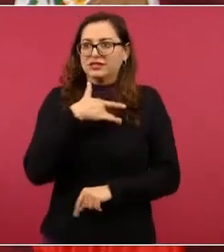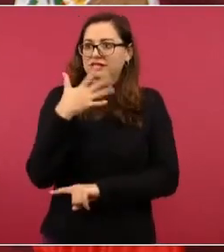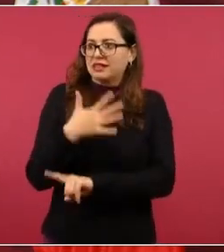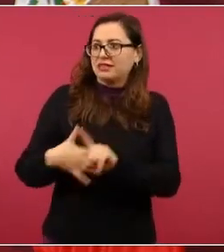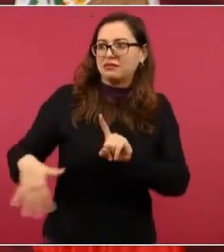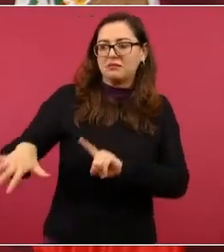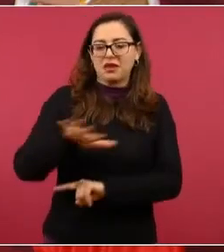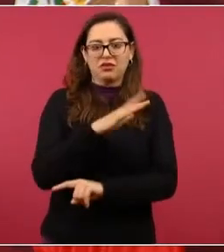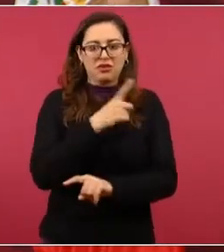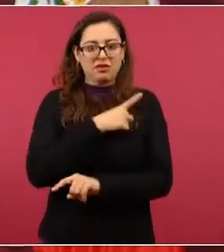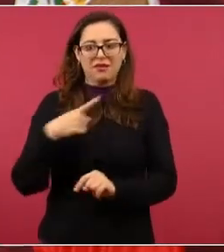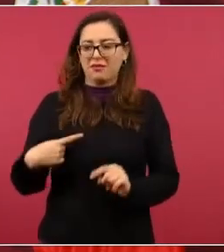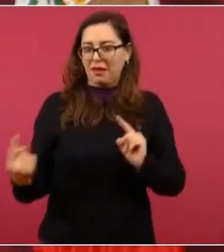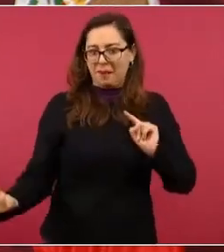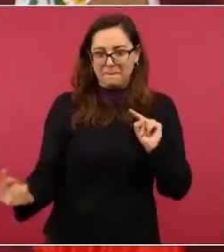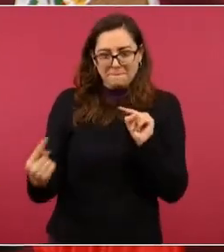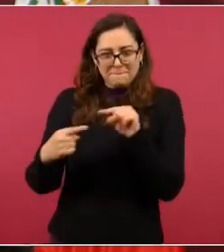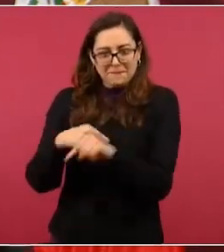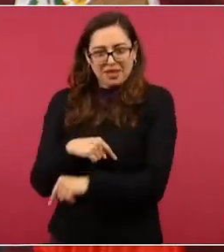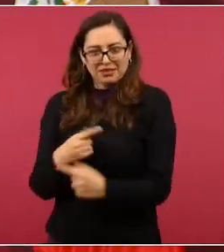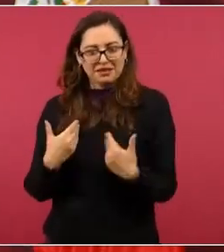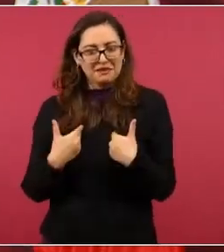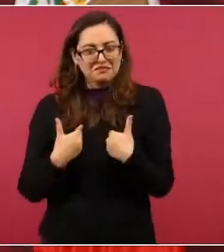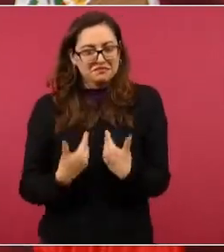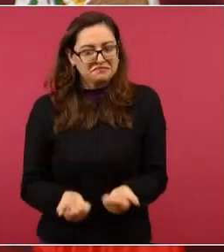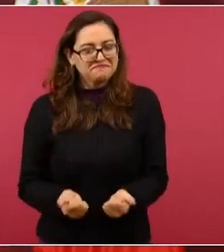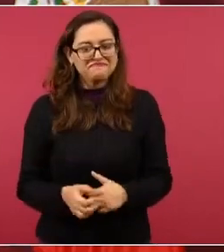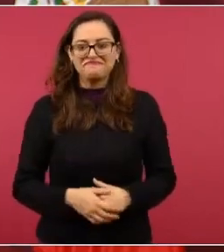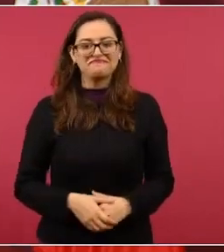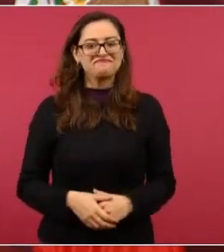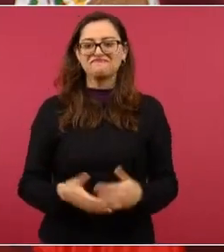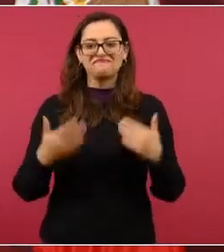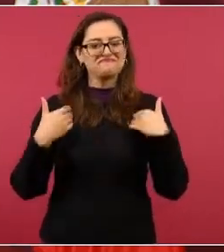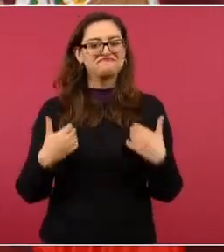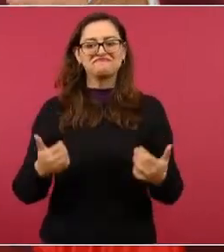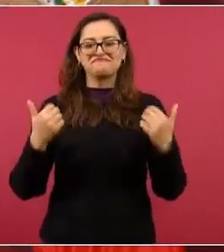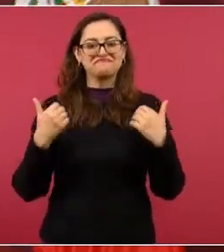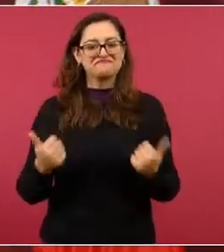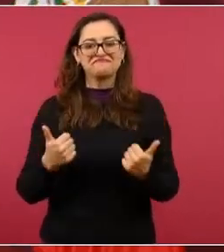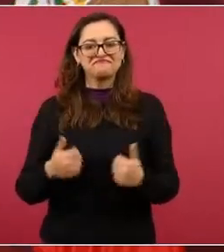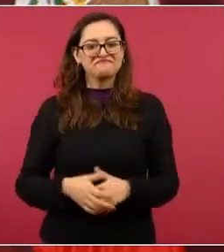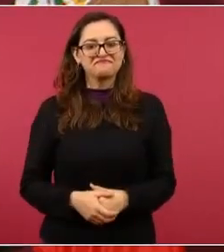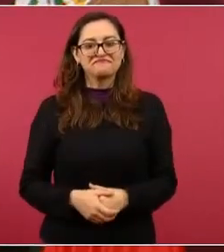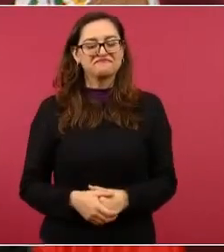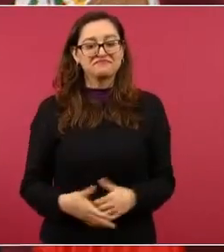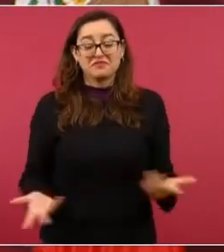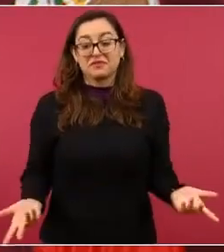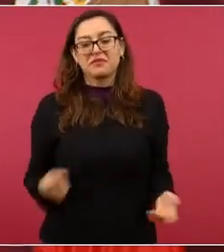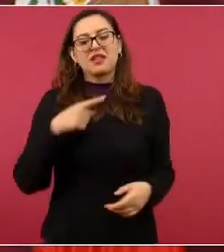también queriendo hacer campaña, porque eso es